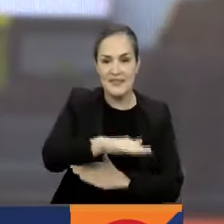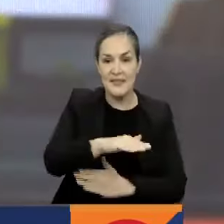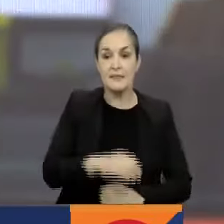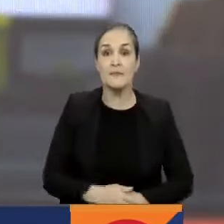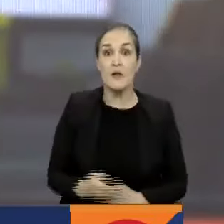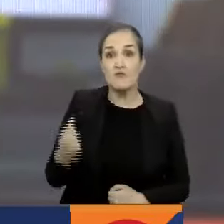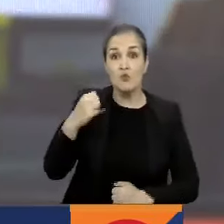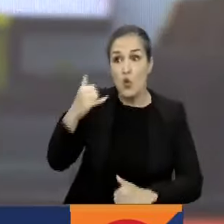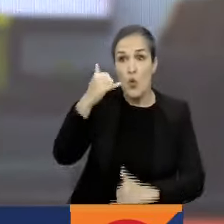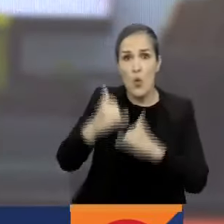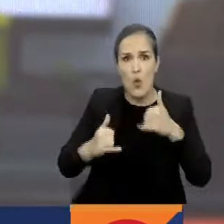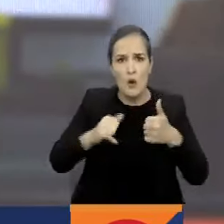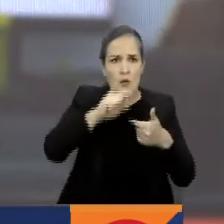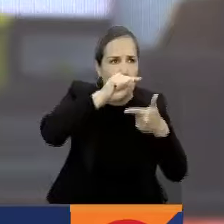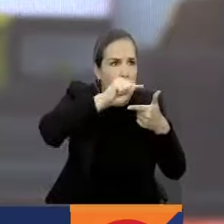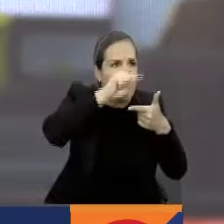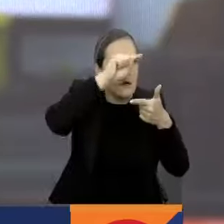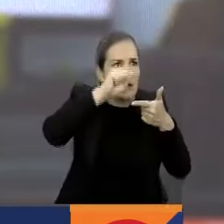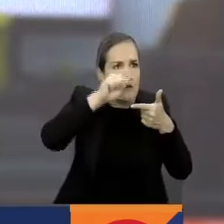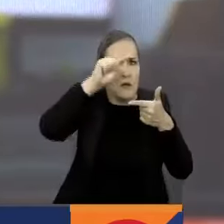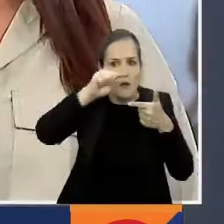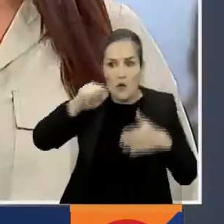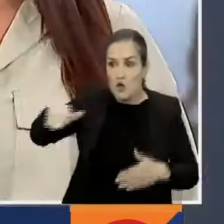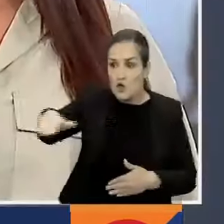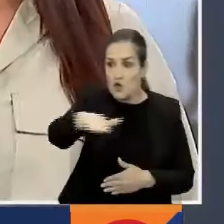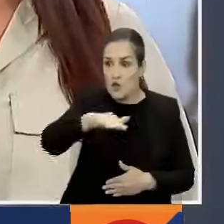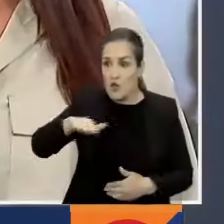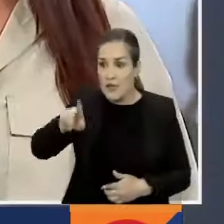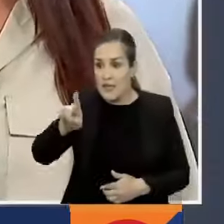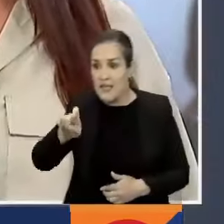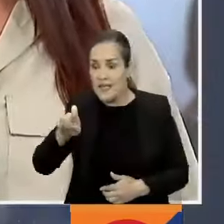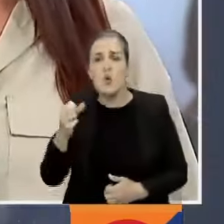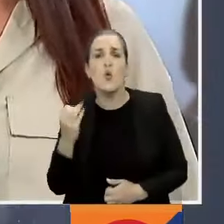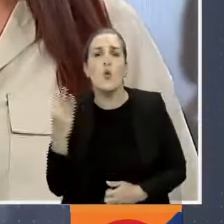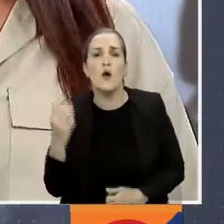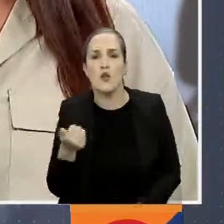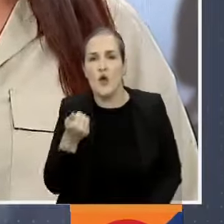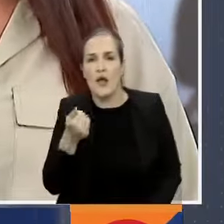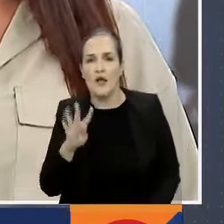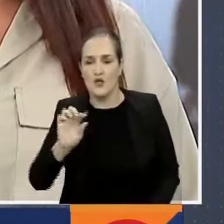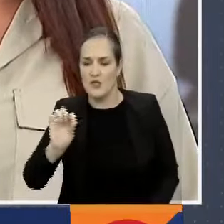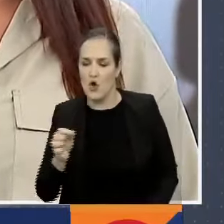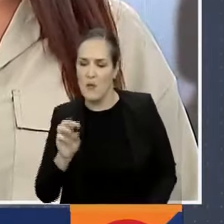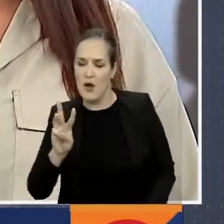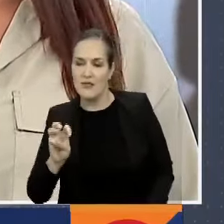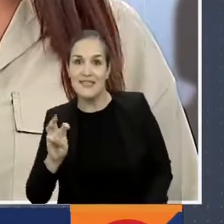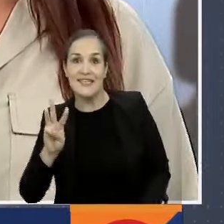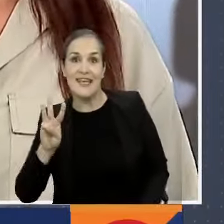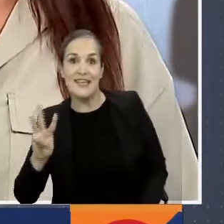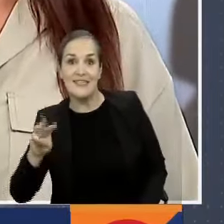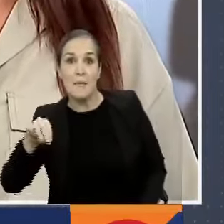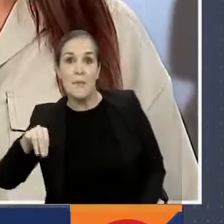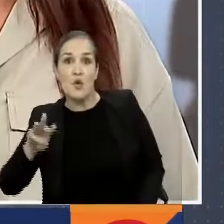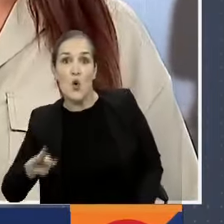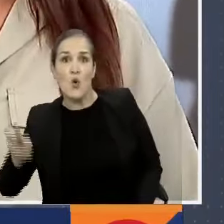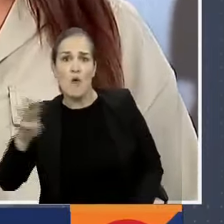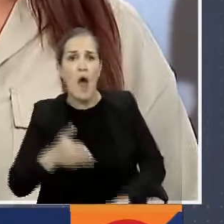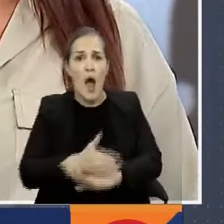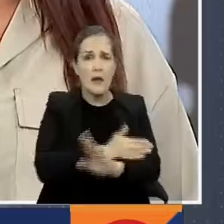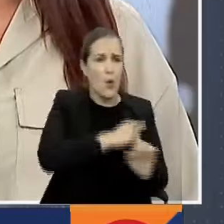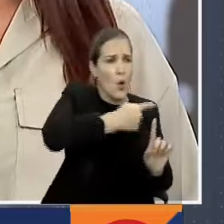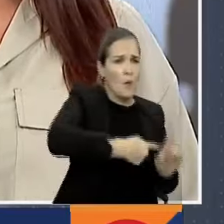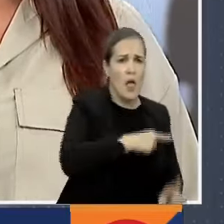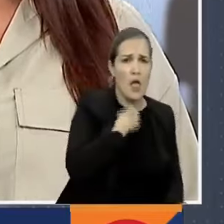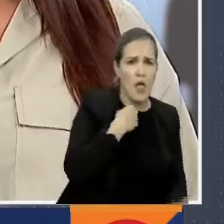El último registro indicó que la zona 6 tuvo un consumo de 14,86 metros cúbicos. Pasó un poco más de un mes para lograr la meta diaria